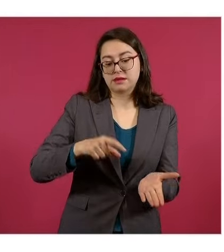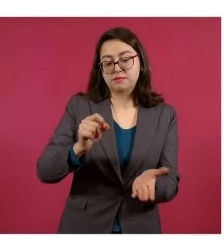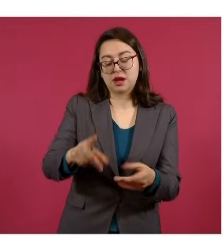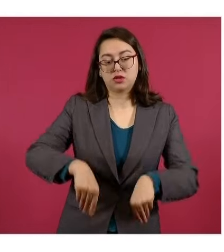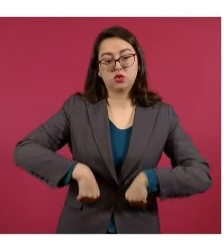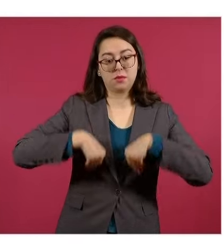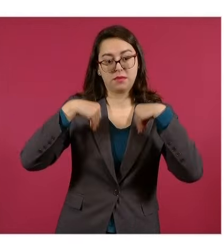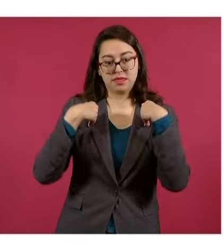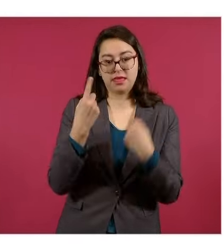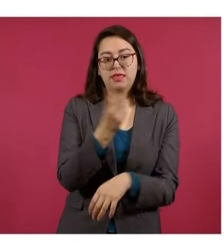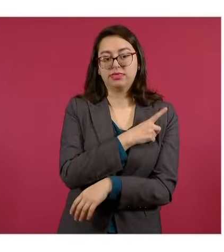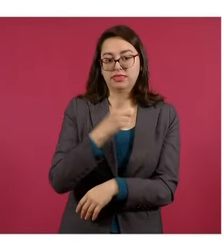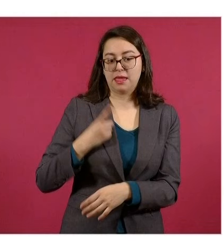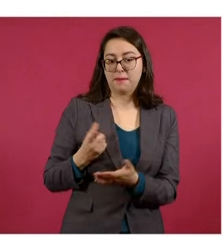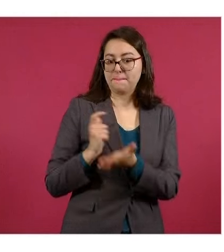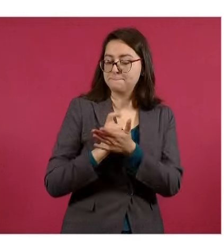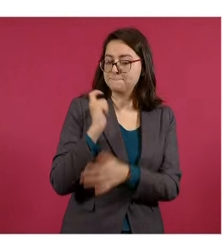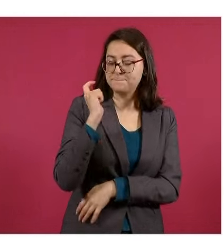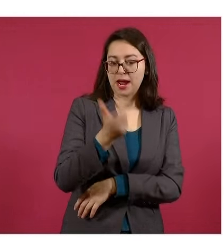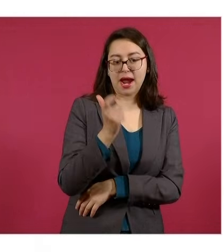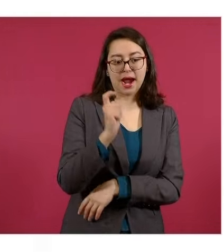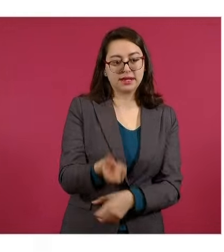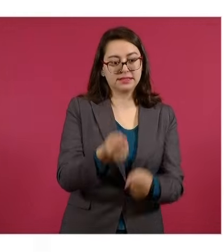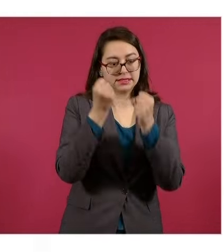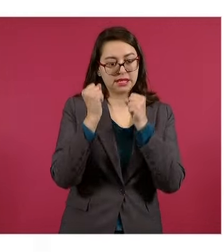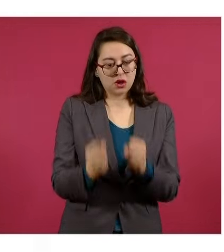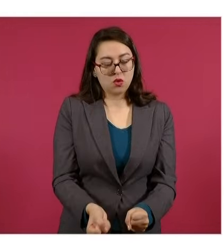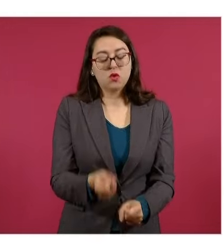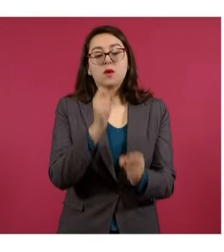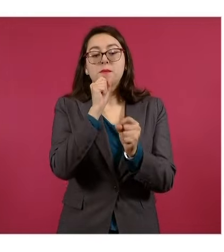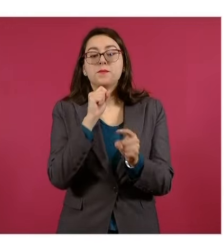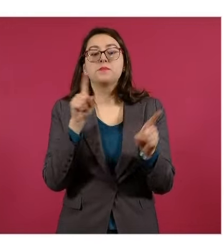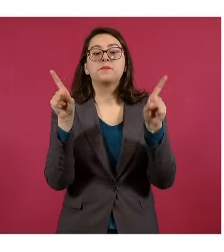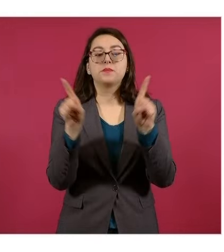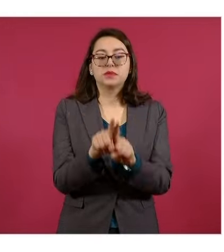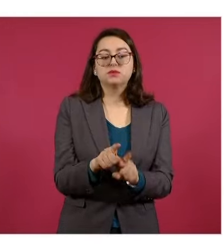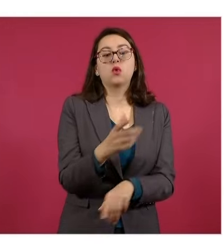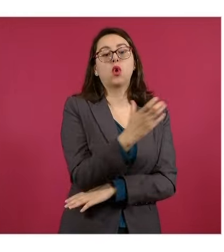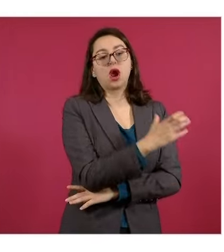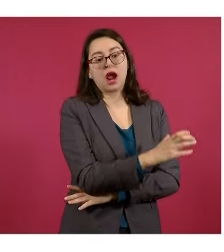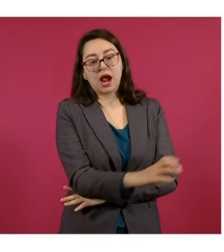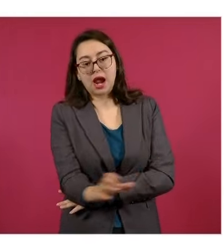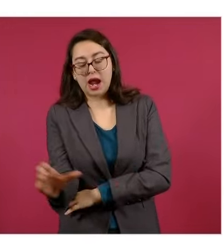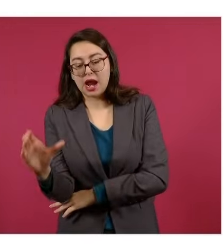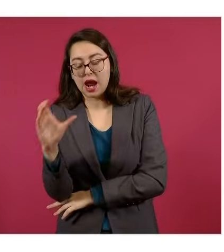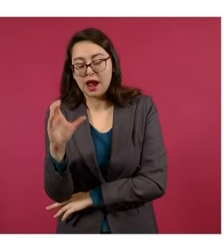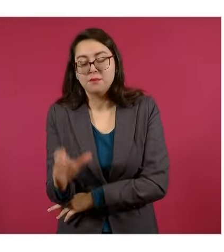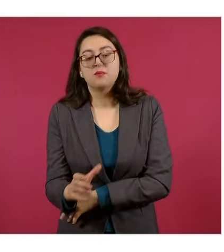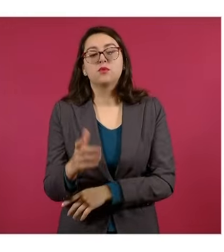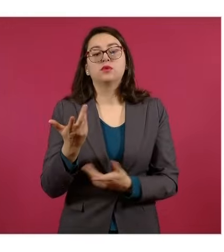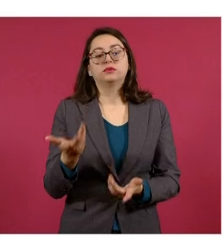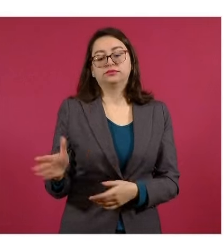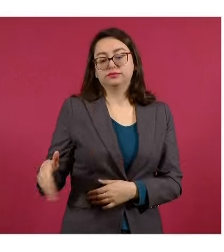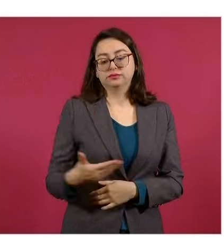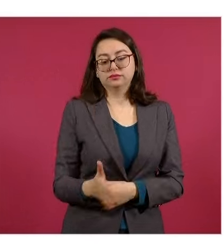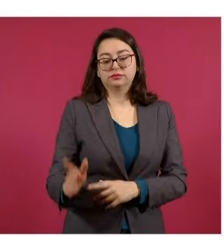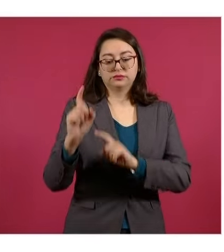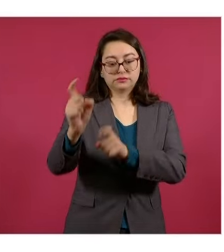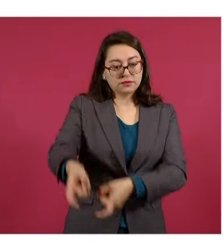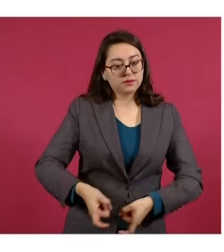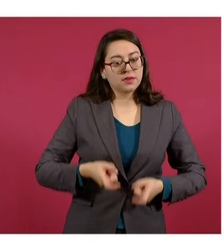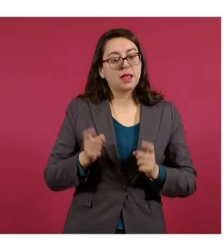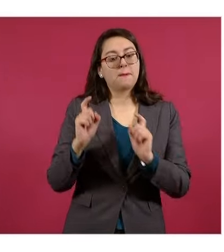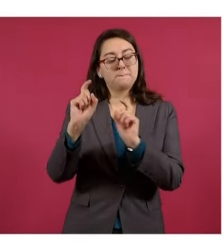el derecho a apoyo a pescadores y campesinos, hoy conocido como el programa producción para el